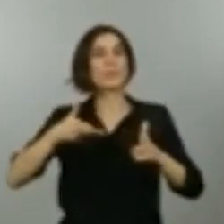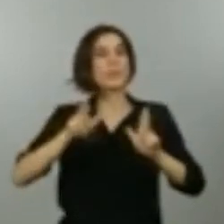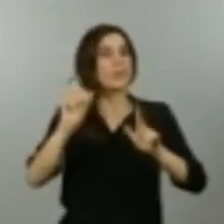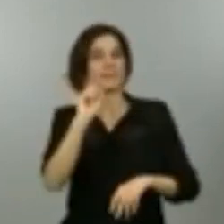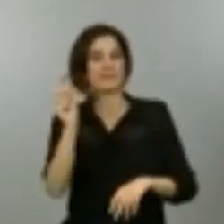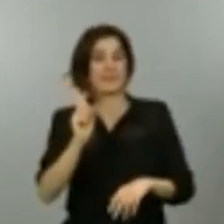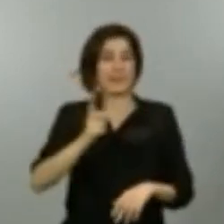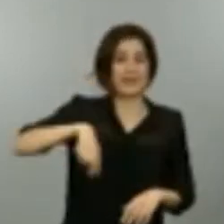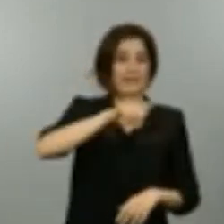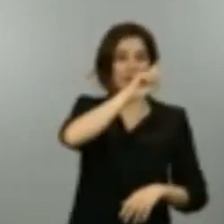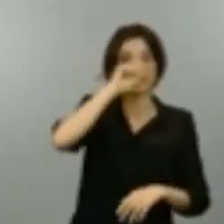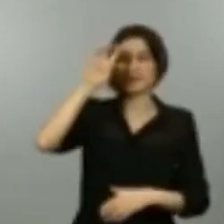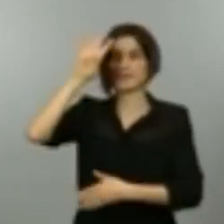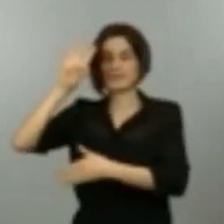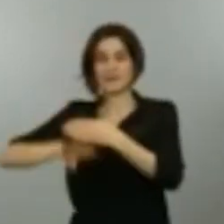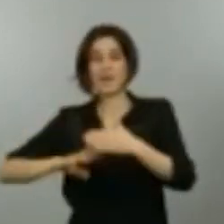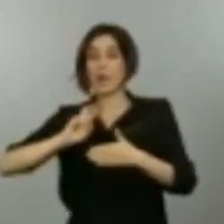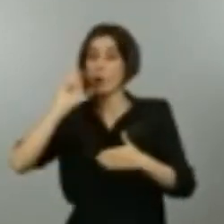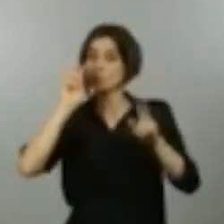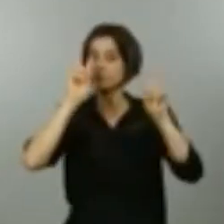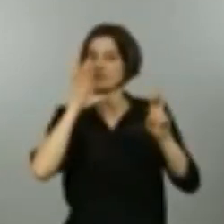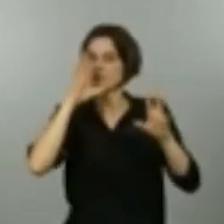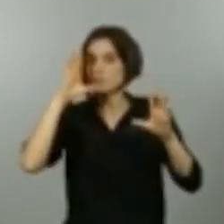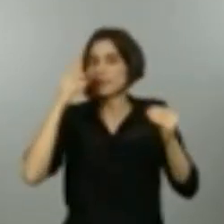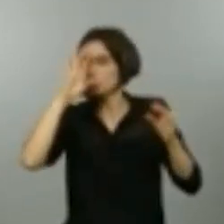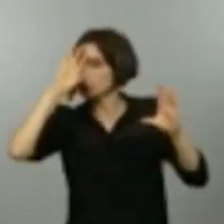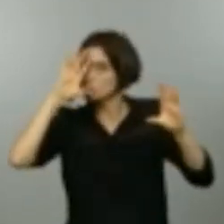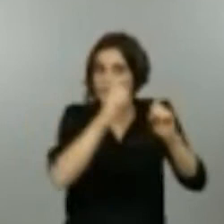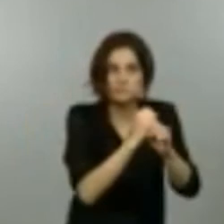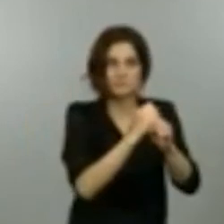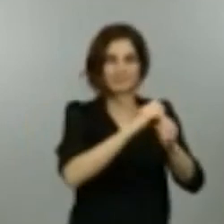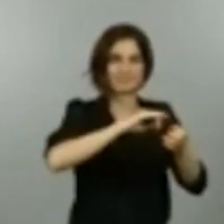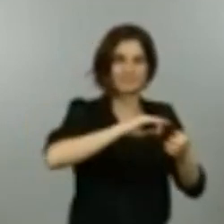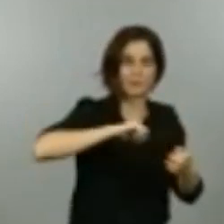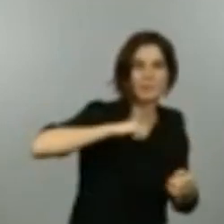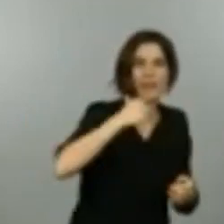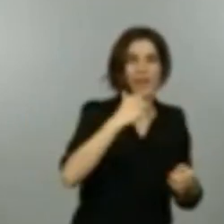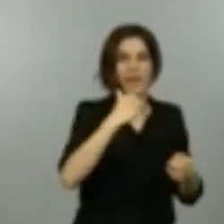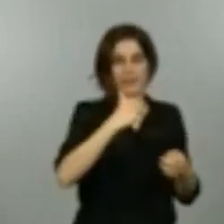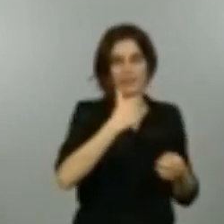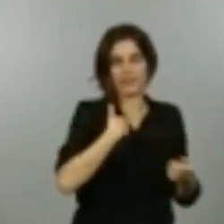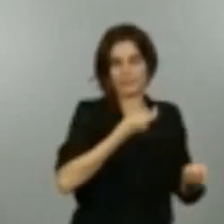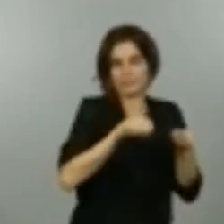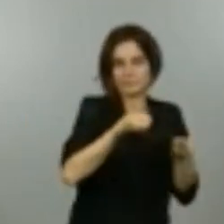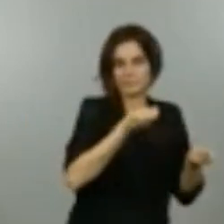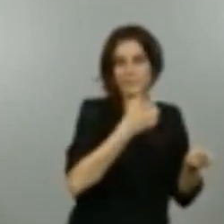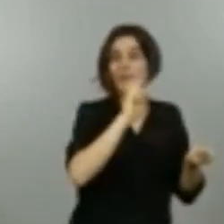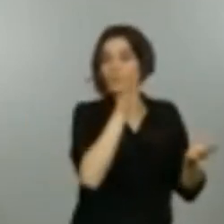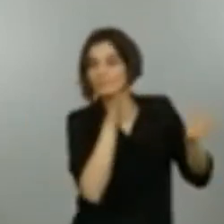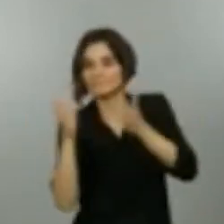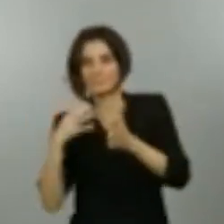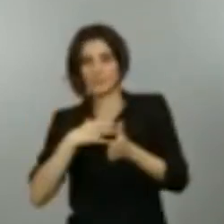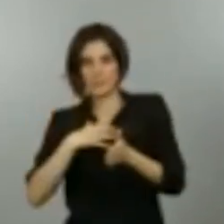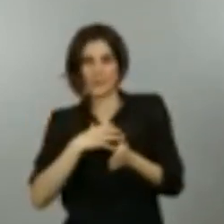bien y a un ritmo muy adecuado, con lo cual yo creo que en Madrid habrá que valorar los datos, tendremos que ver qué es lo que sucede, pero en